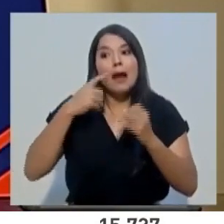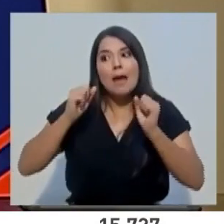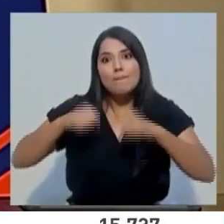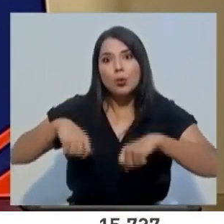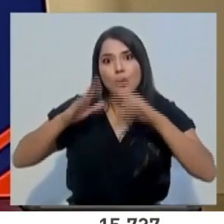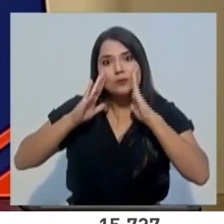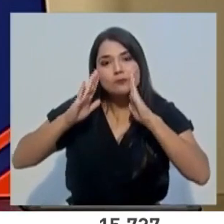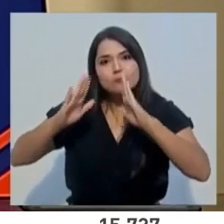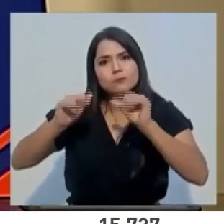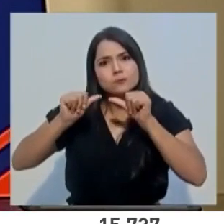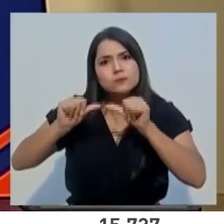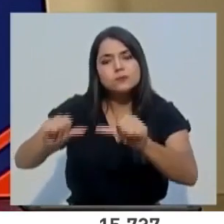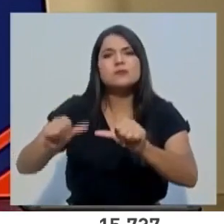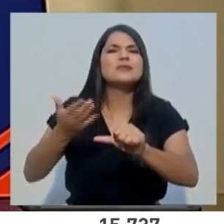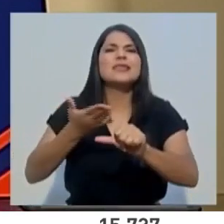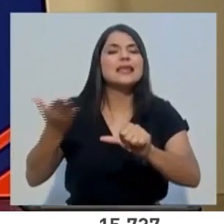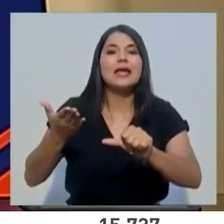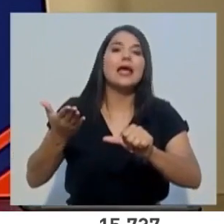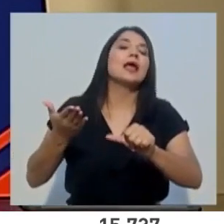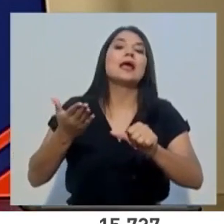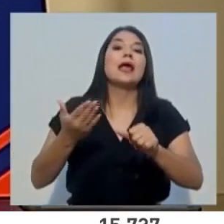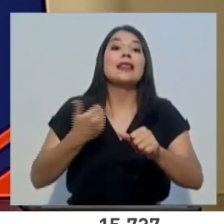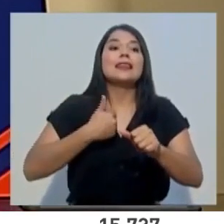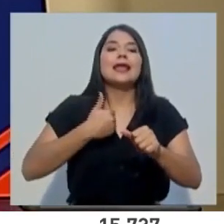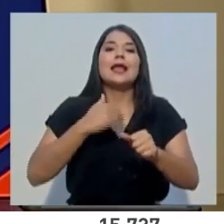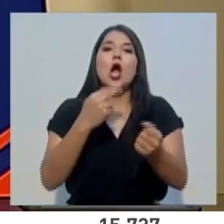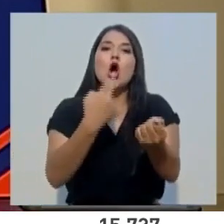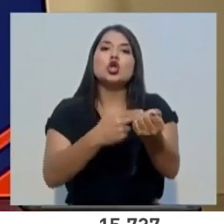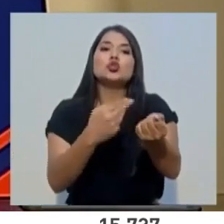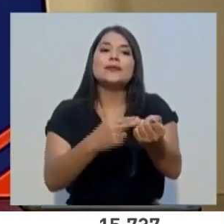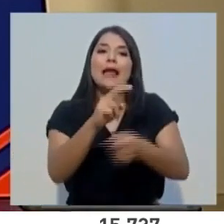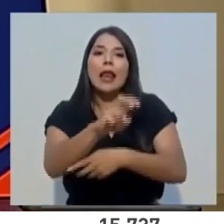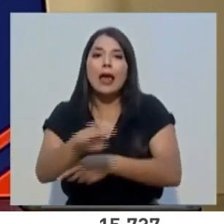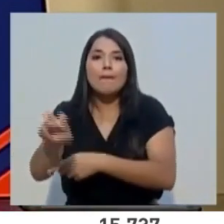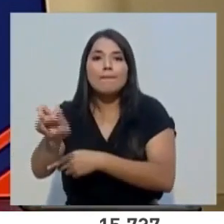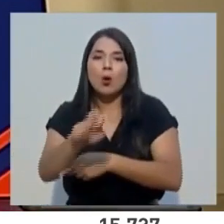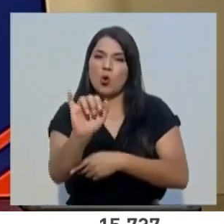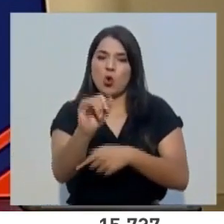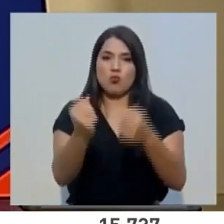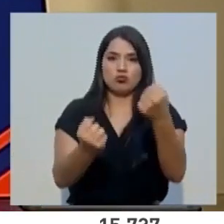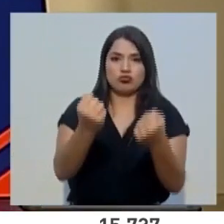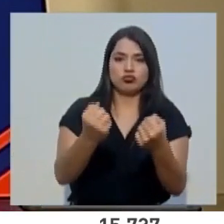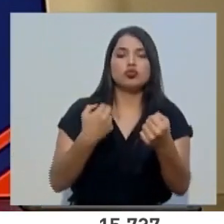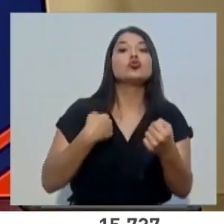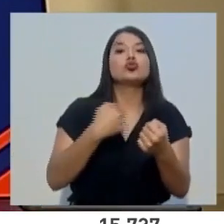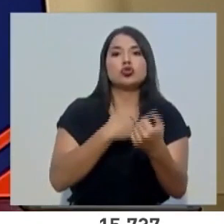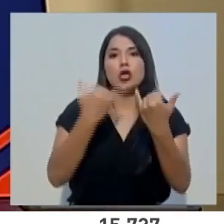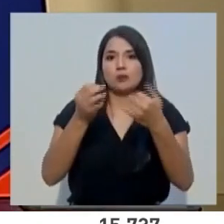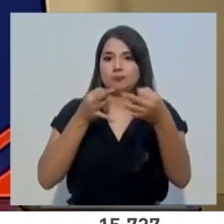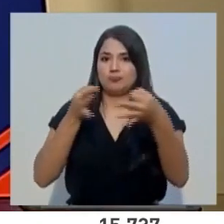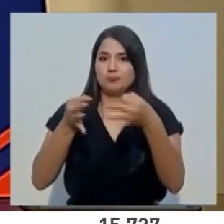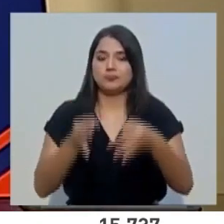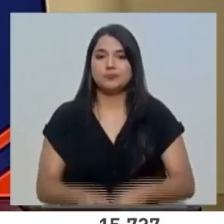respuesta es las unidades médicas móviles, mismas que vamos a pasar a describir.